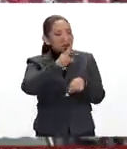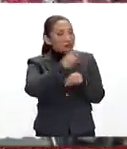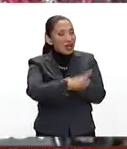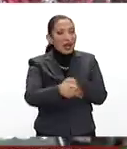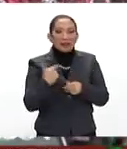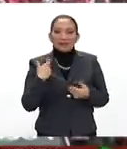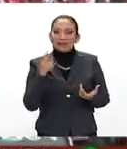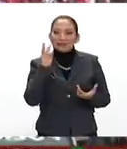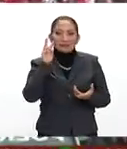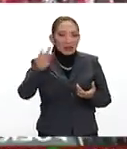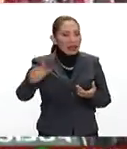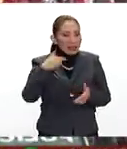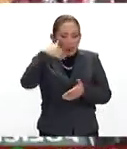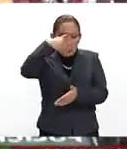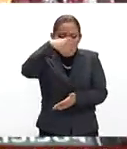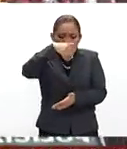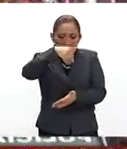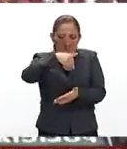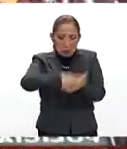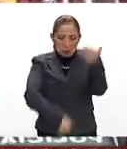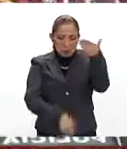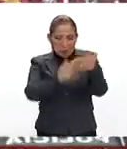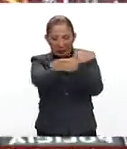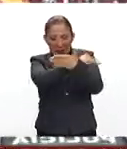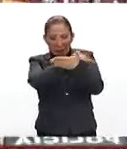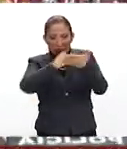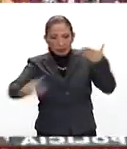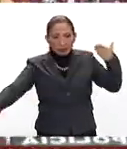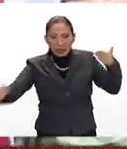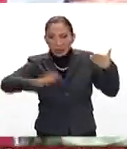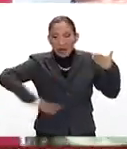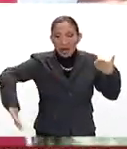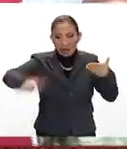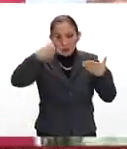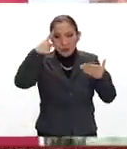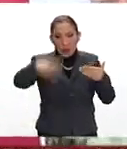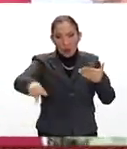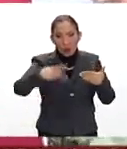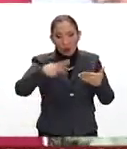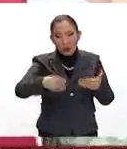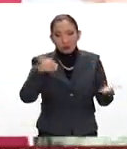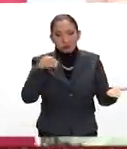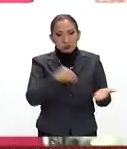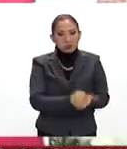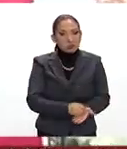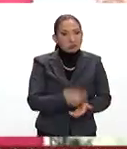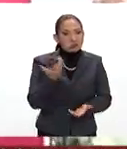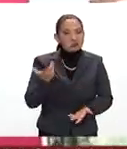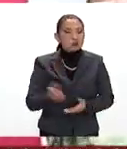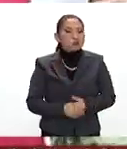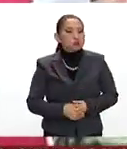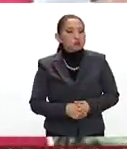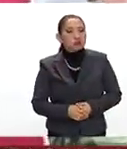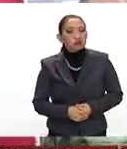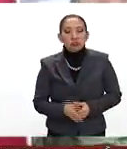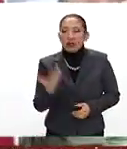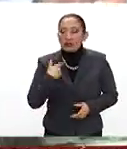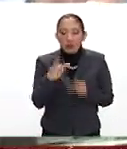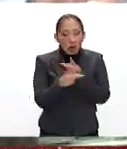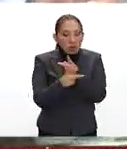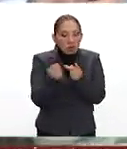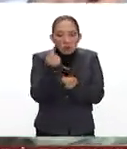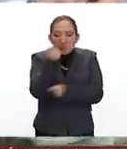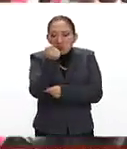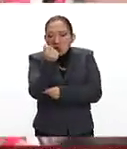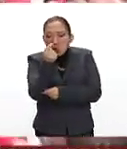incluso más baja que la mitad del total de su mitad instalada, de su capacidad total instalada, es decir, están produciendo